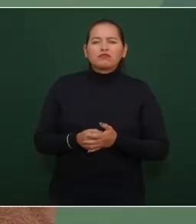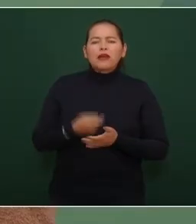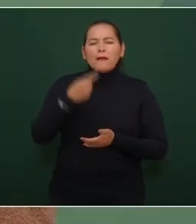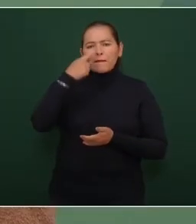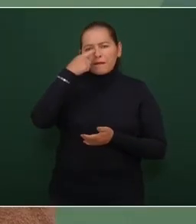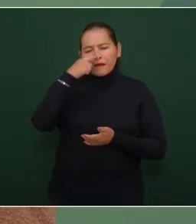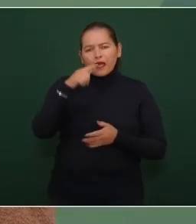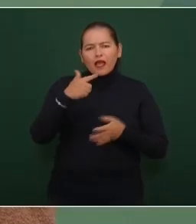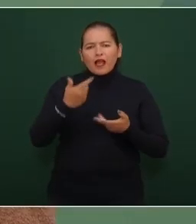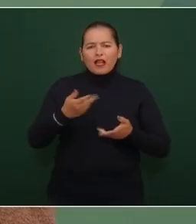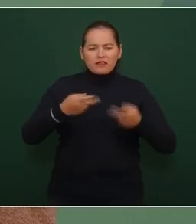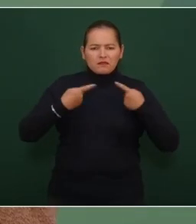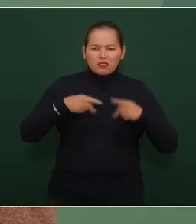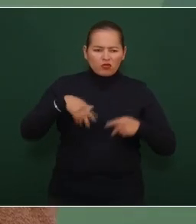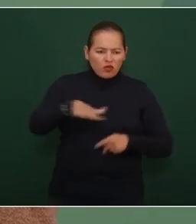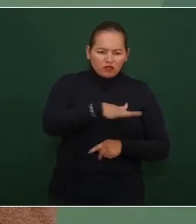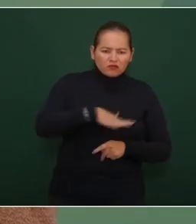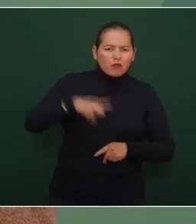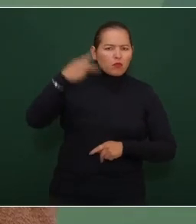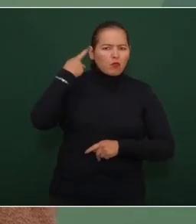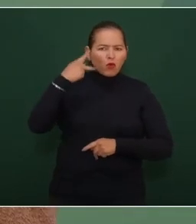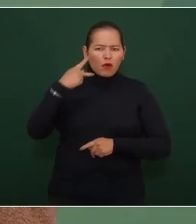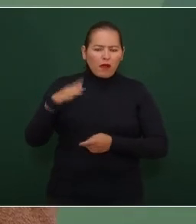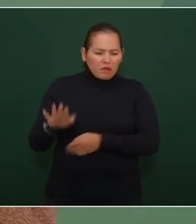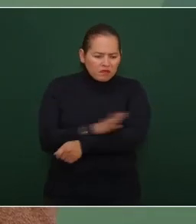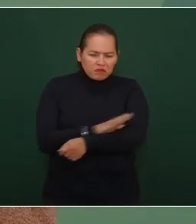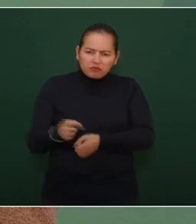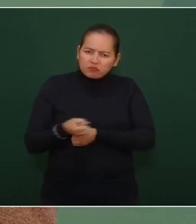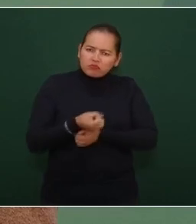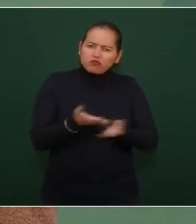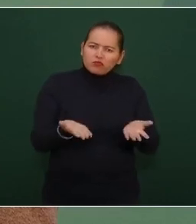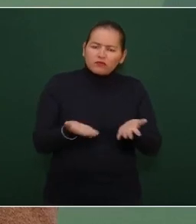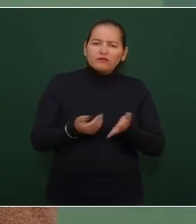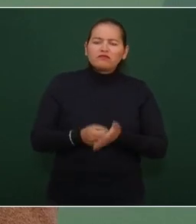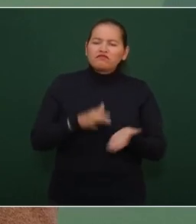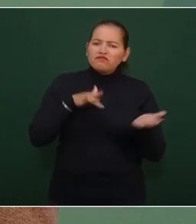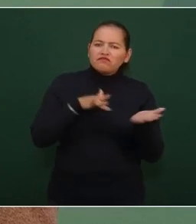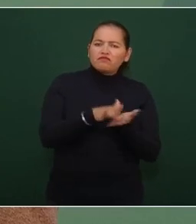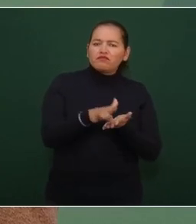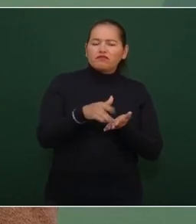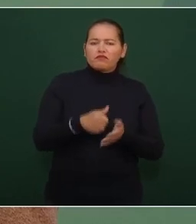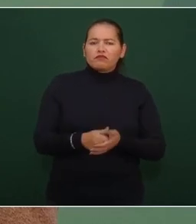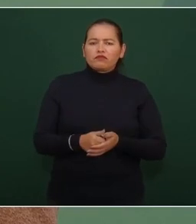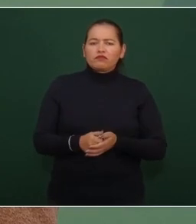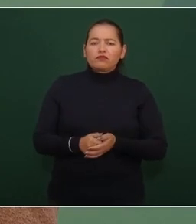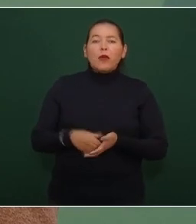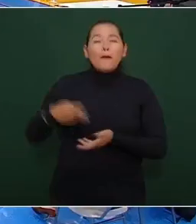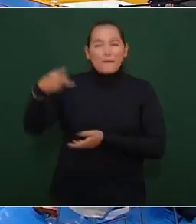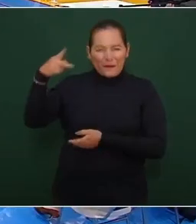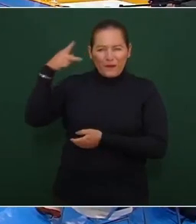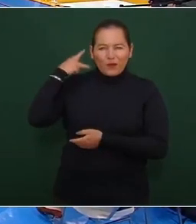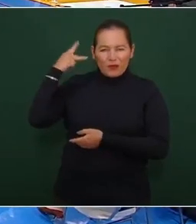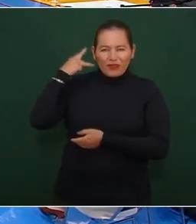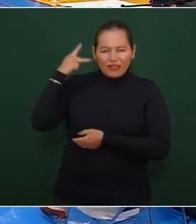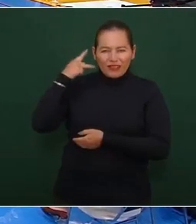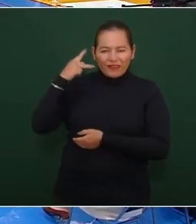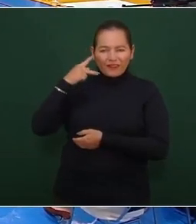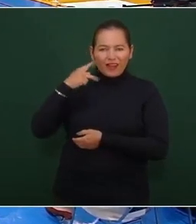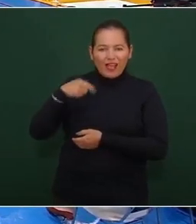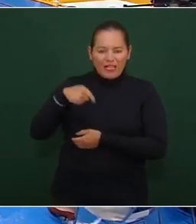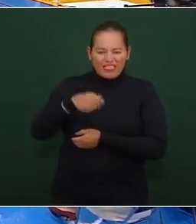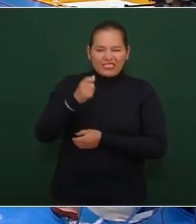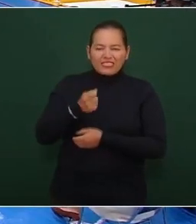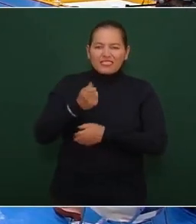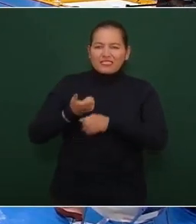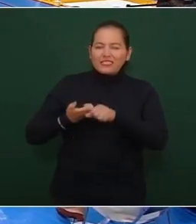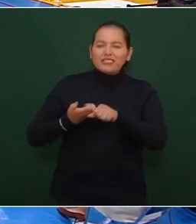de la gente de Puebla Puebla Puebla es uno de los estados en donde se redujo